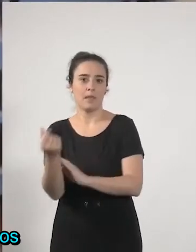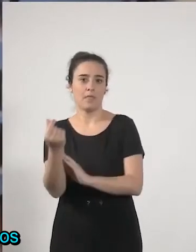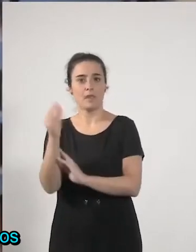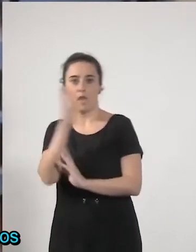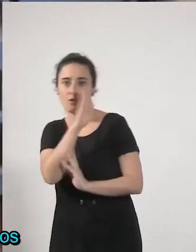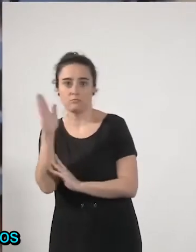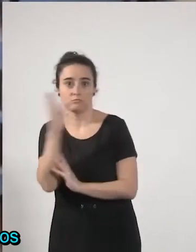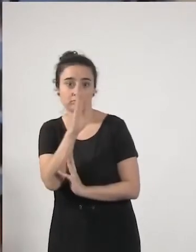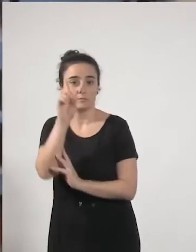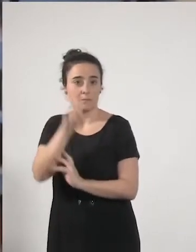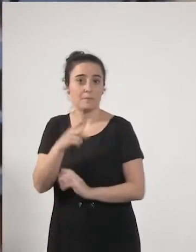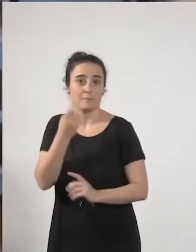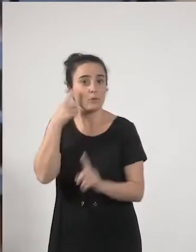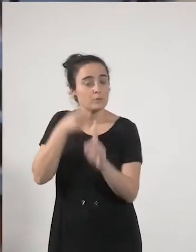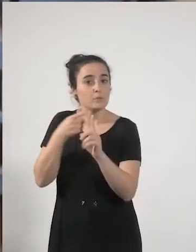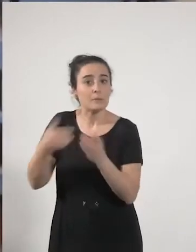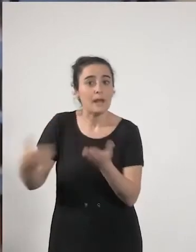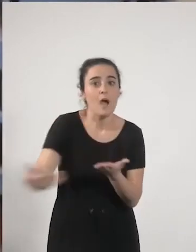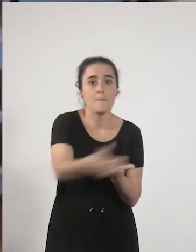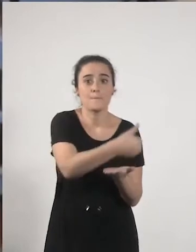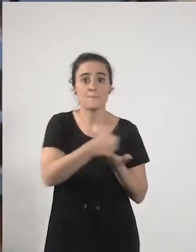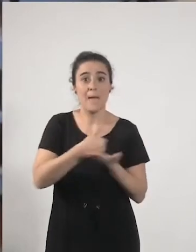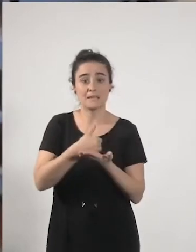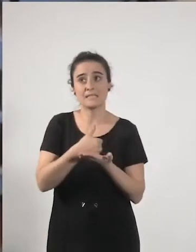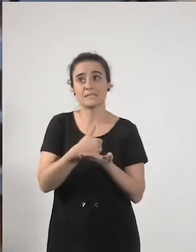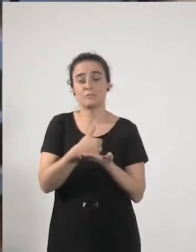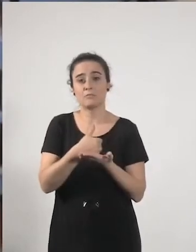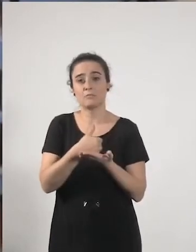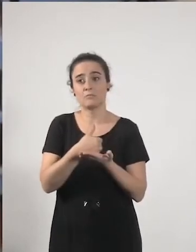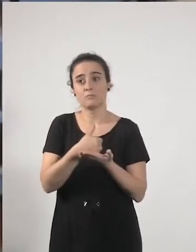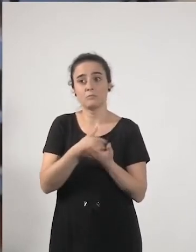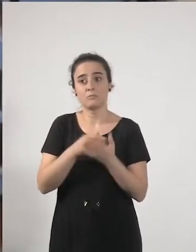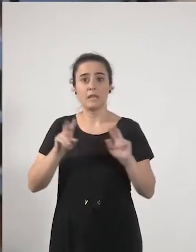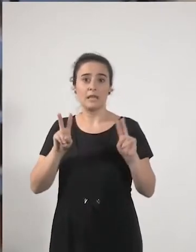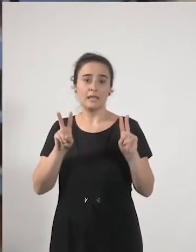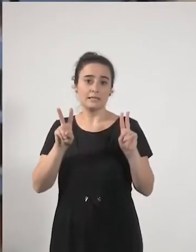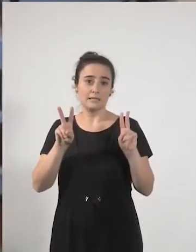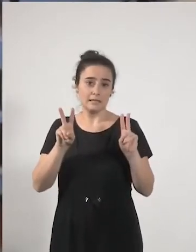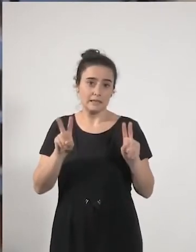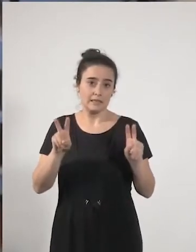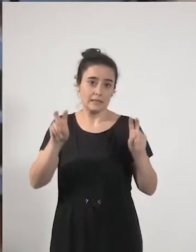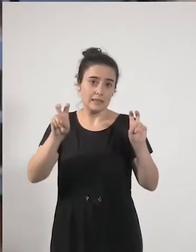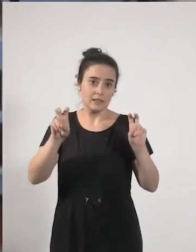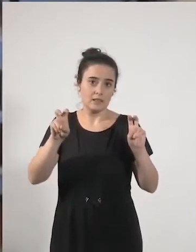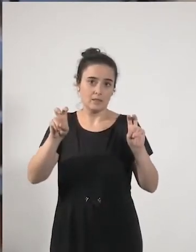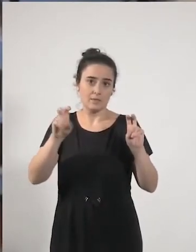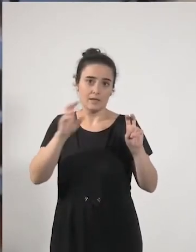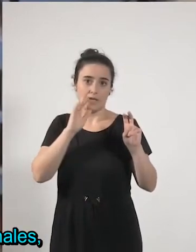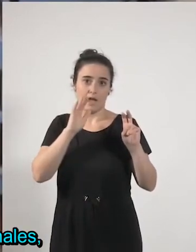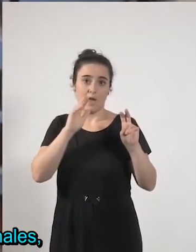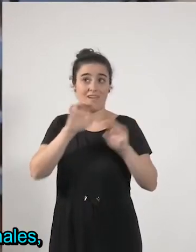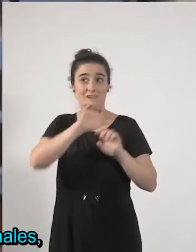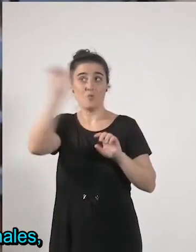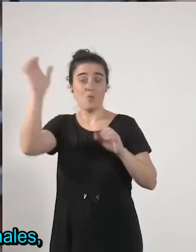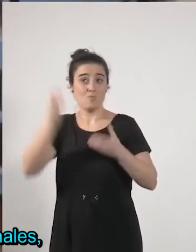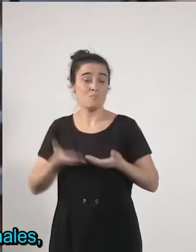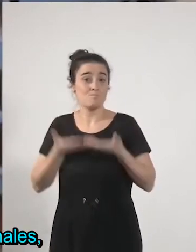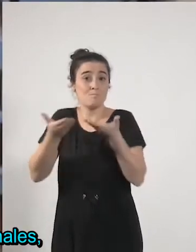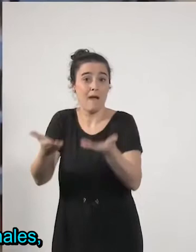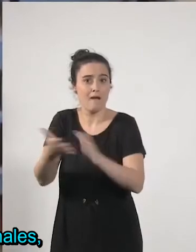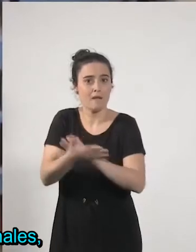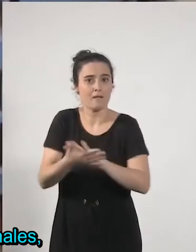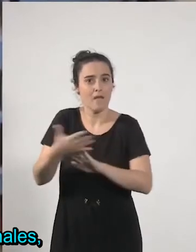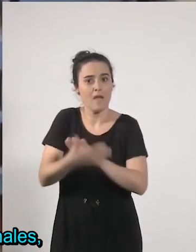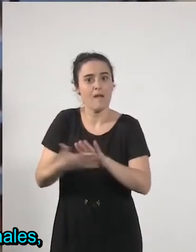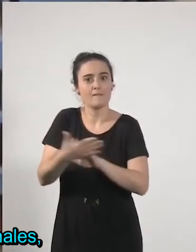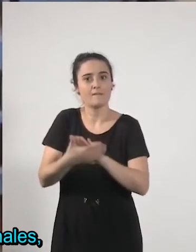ingresos una cuestión que ahora mismo está sobre la mesa en Europa es que por ejemplo las